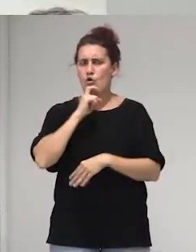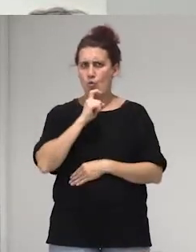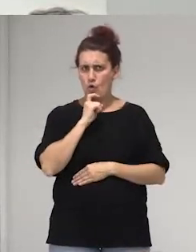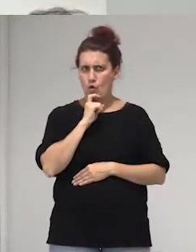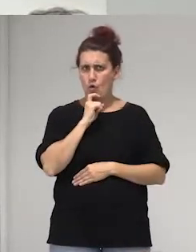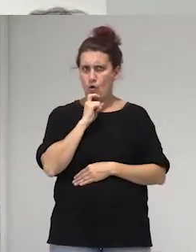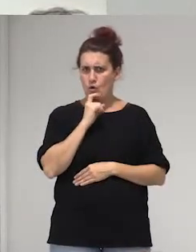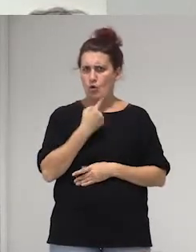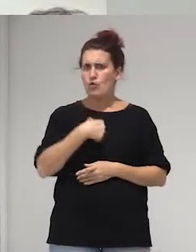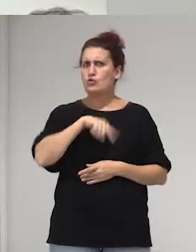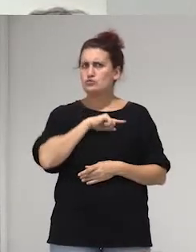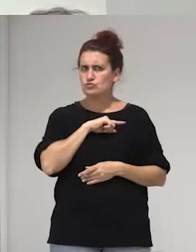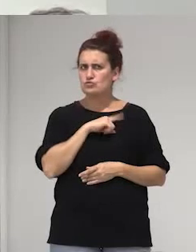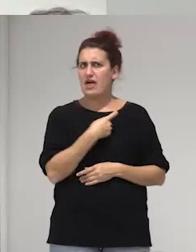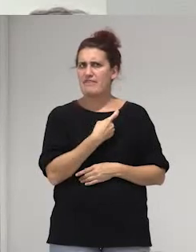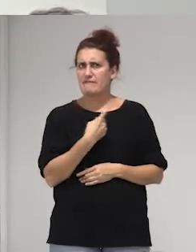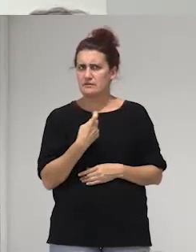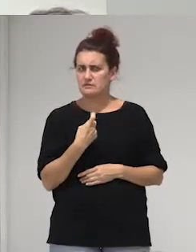necesitamos